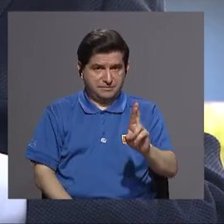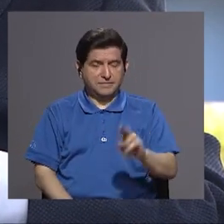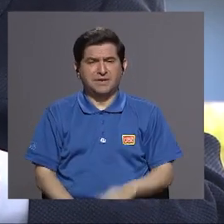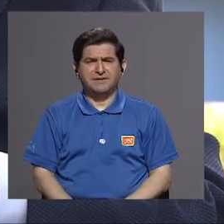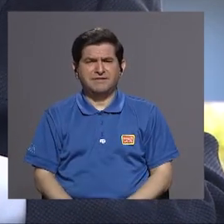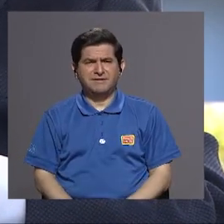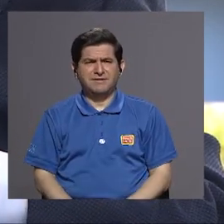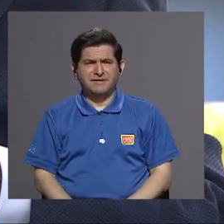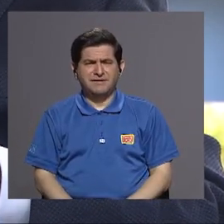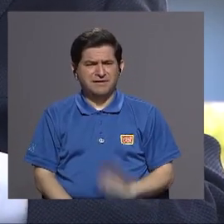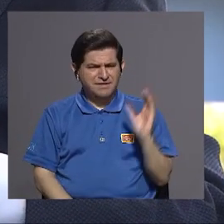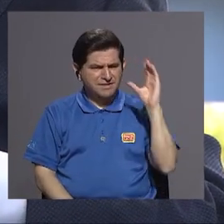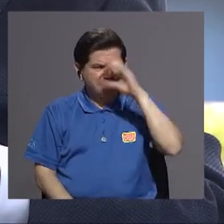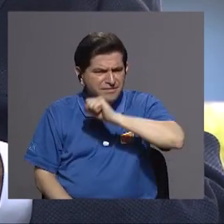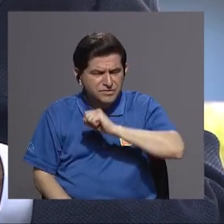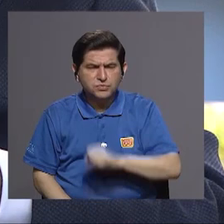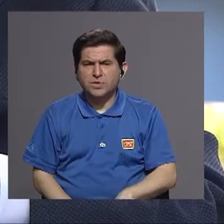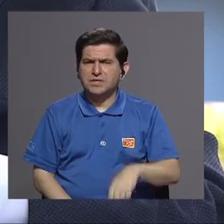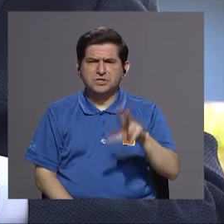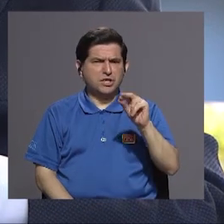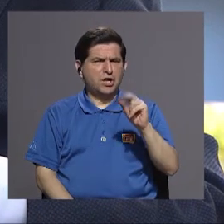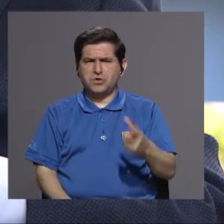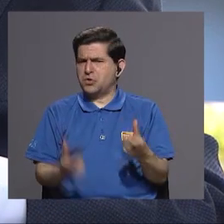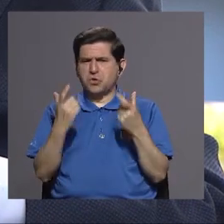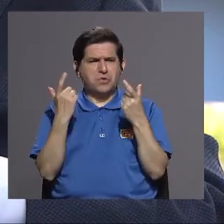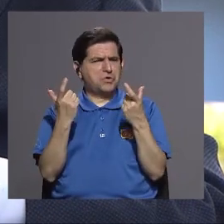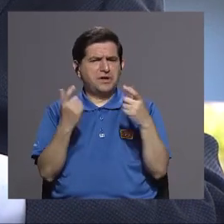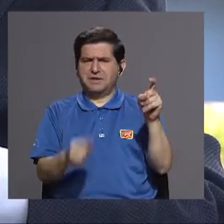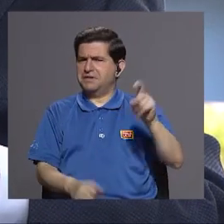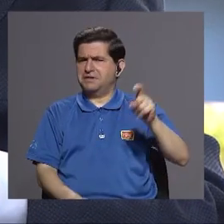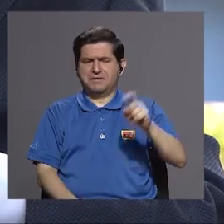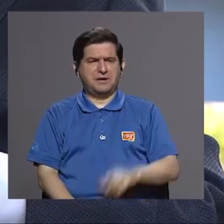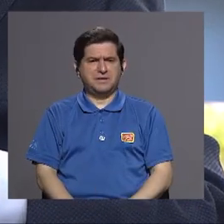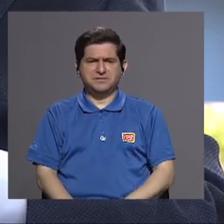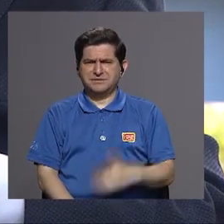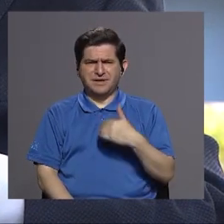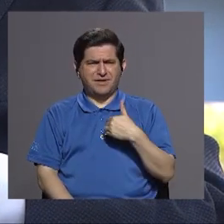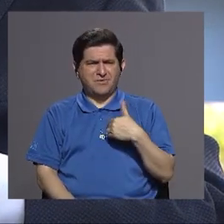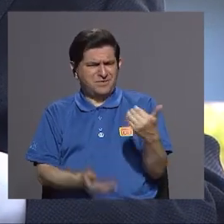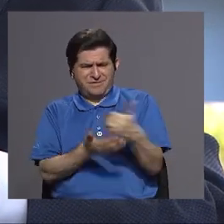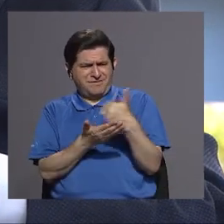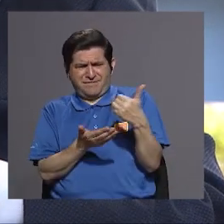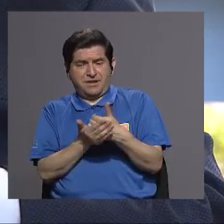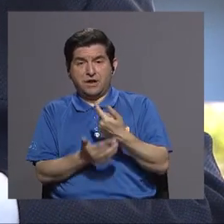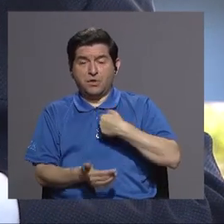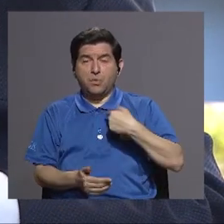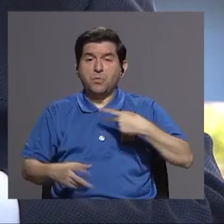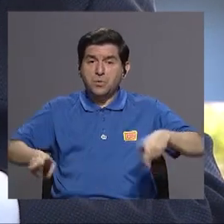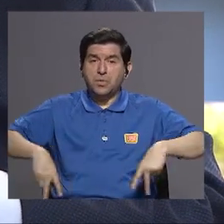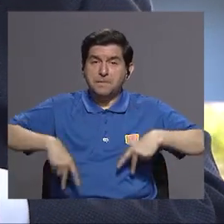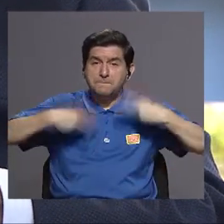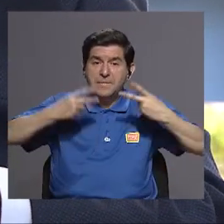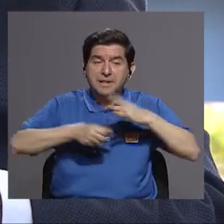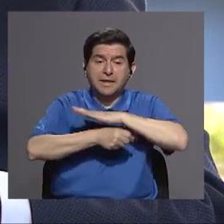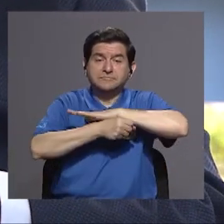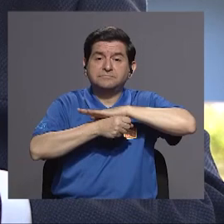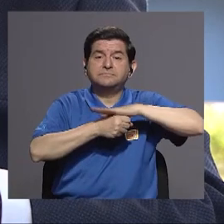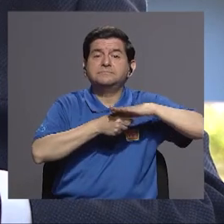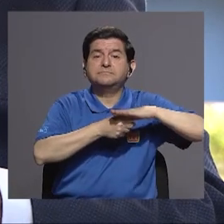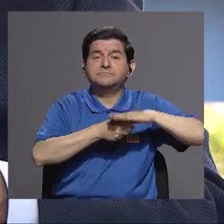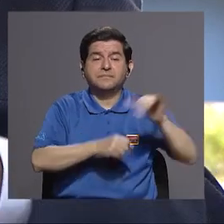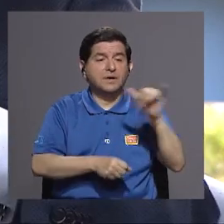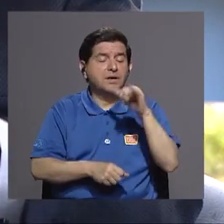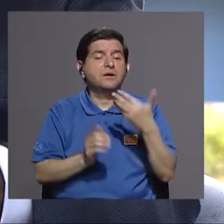y decirnos vean no hay que ser muy rico y hay que tener muchos recursos para tener una vida plena